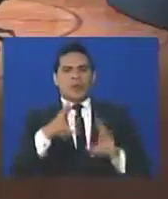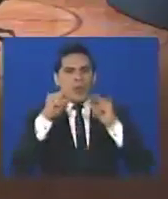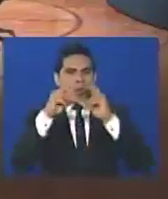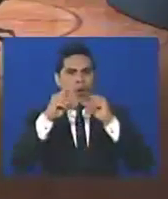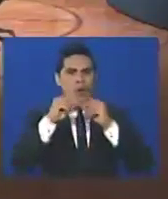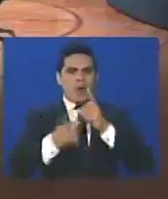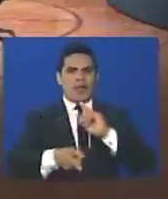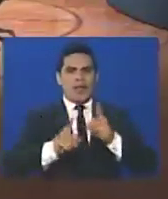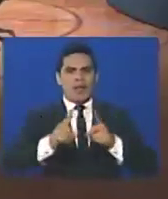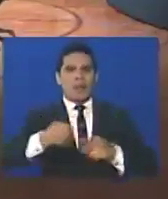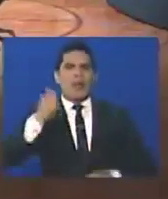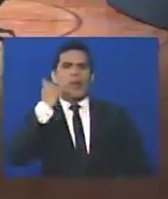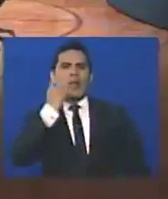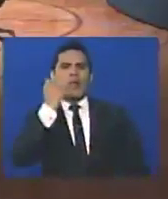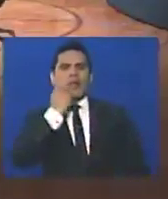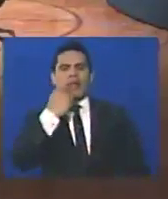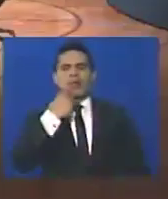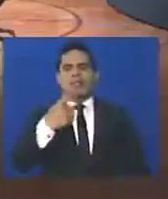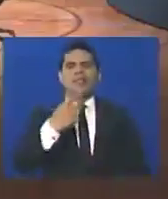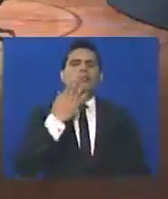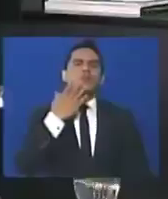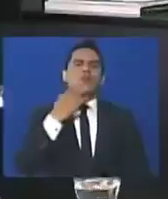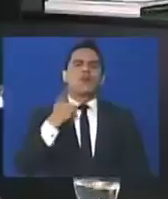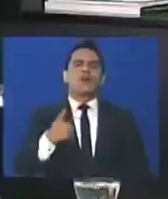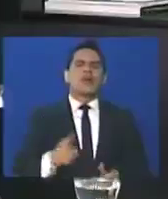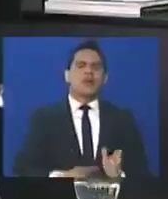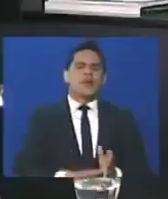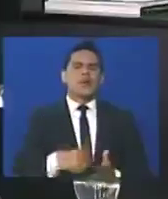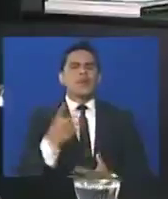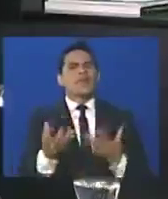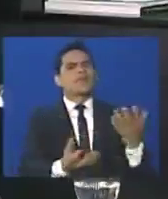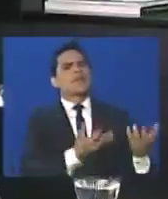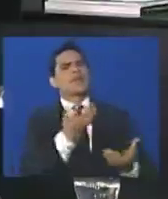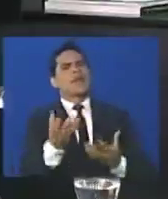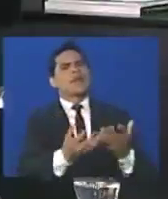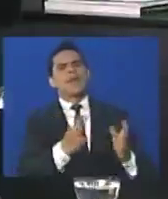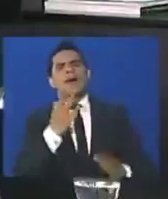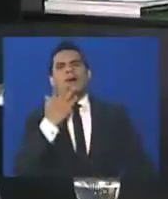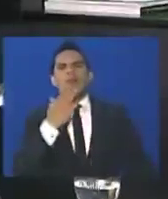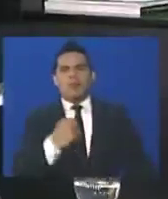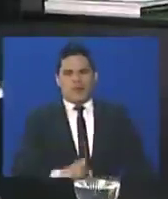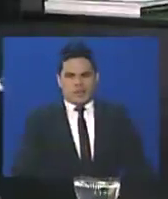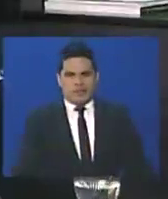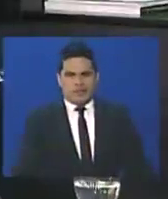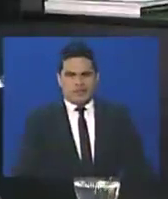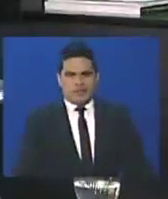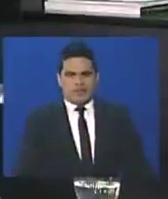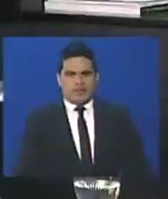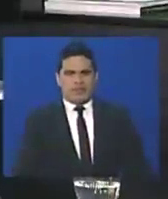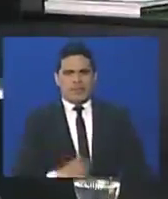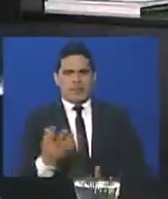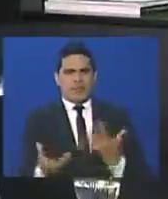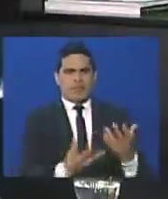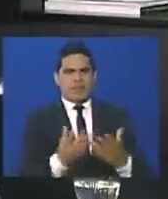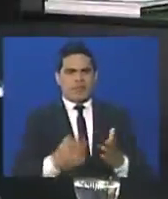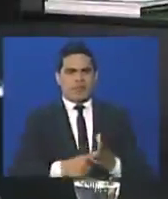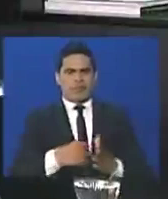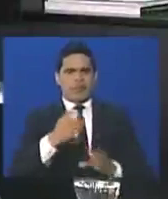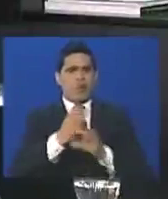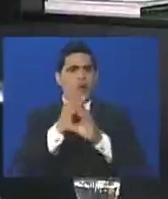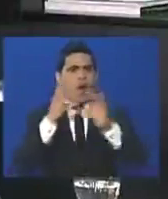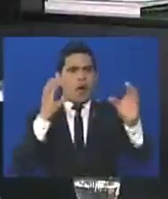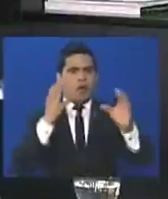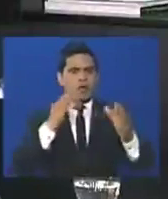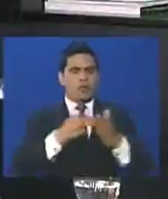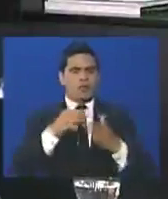de algunas protestas, señalan, por ejemplo, mira, quemaron las unidades del metro, los